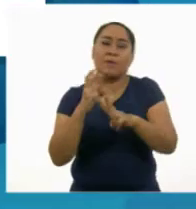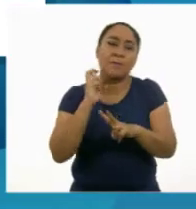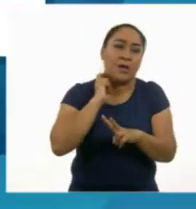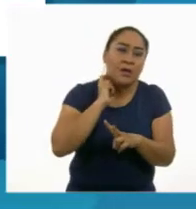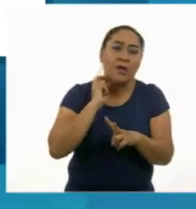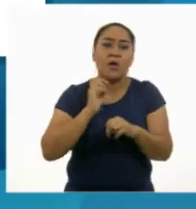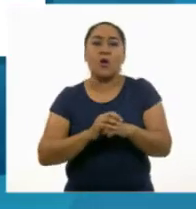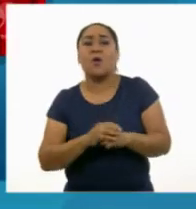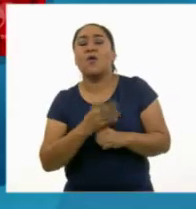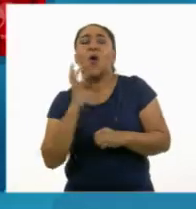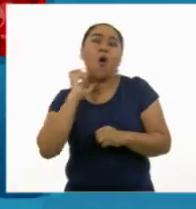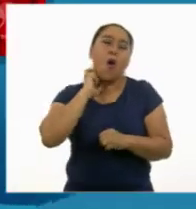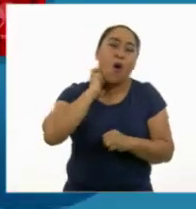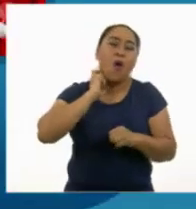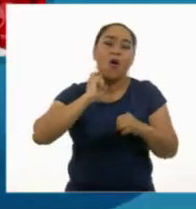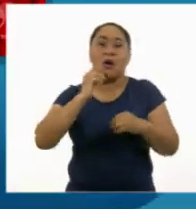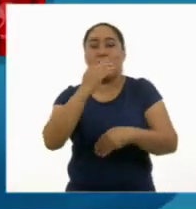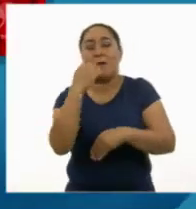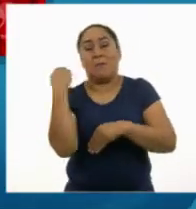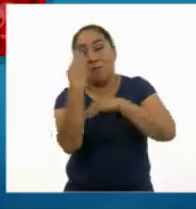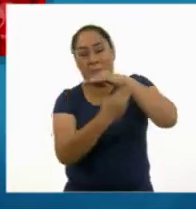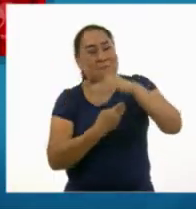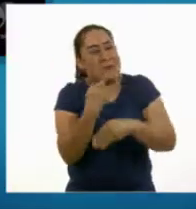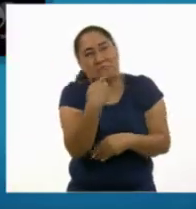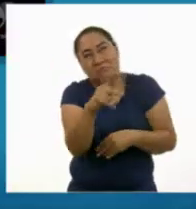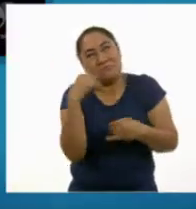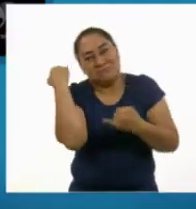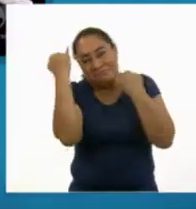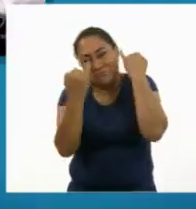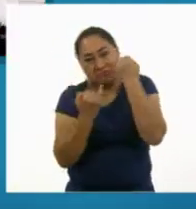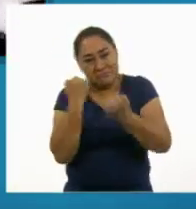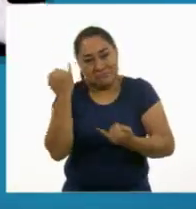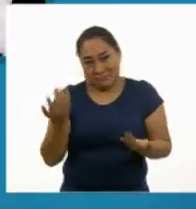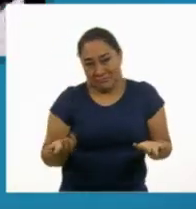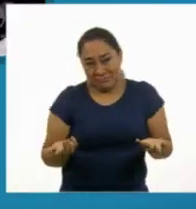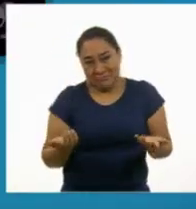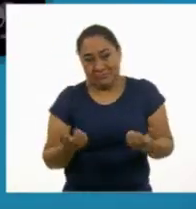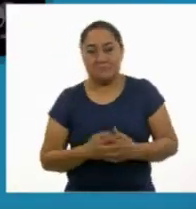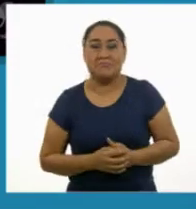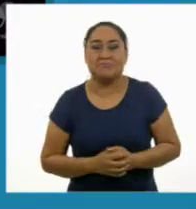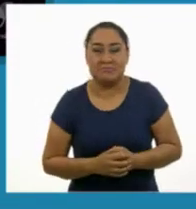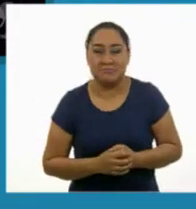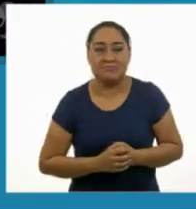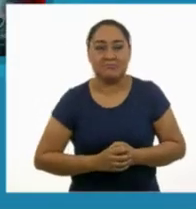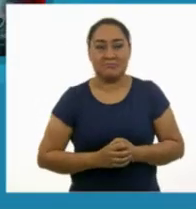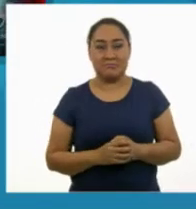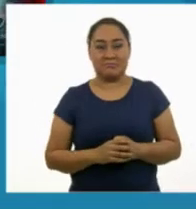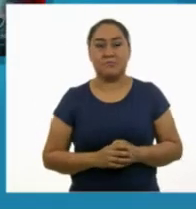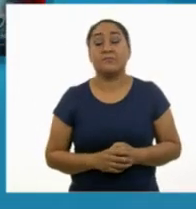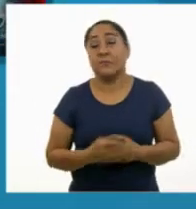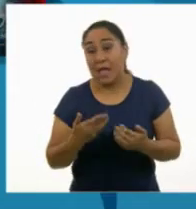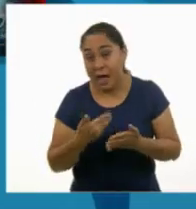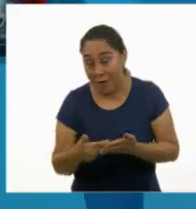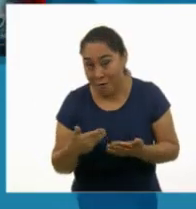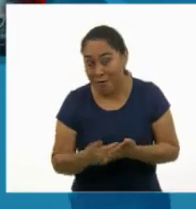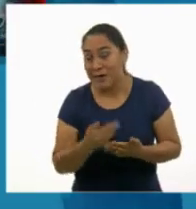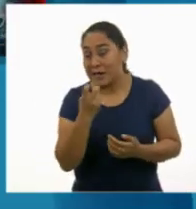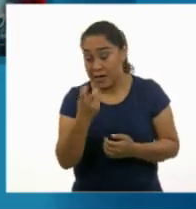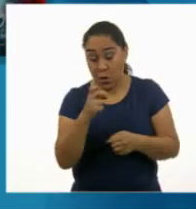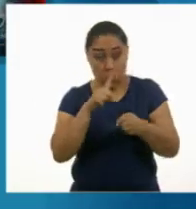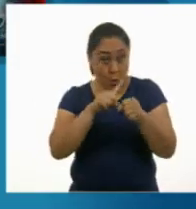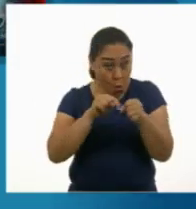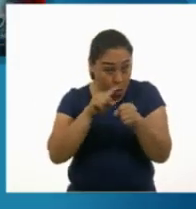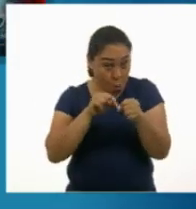hombre lobo, momia y todas las que se te ocurran. Es más, vas para el universo. Entonces, los